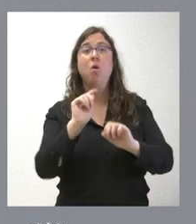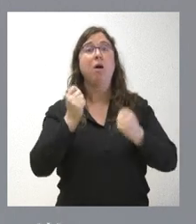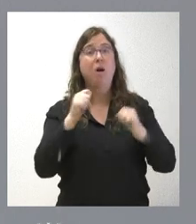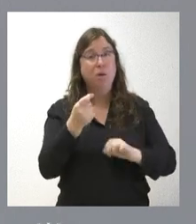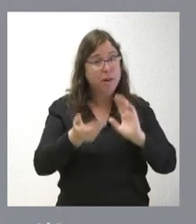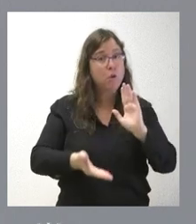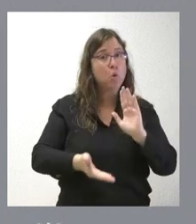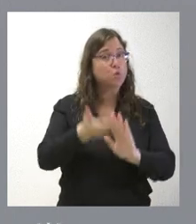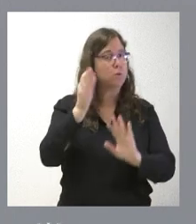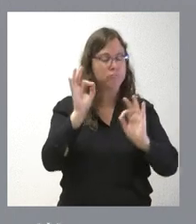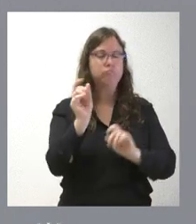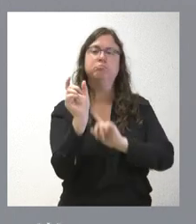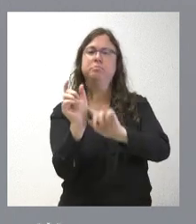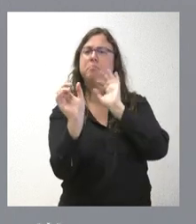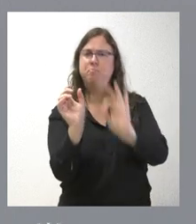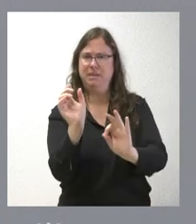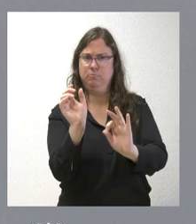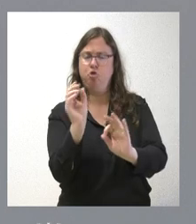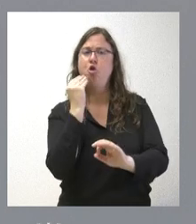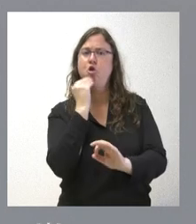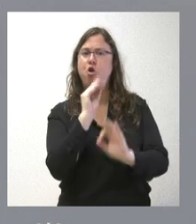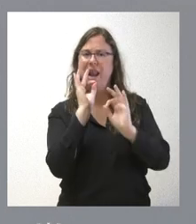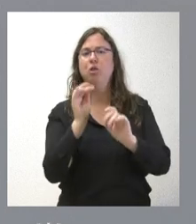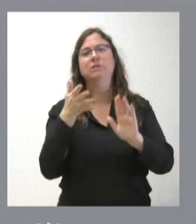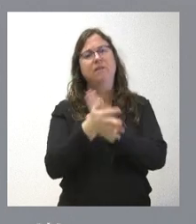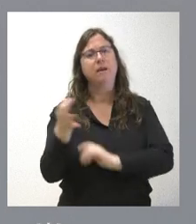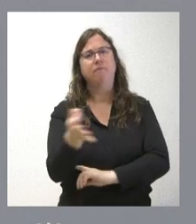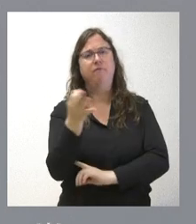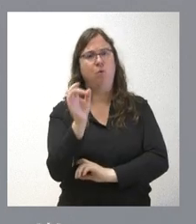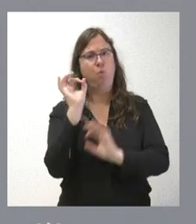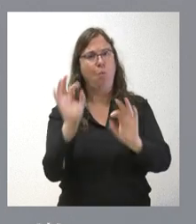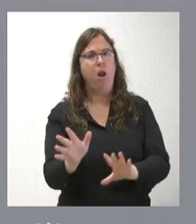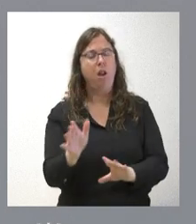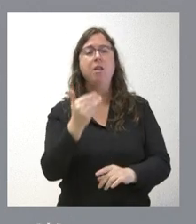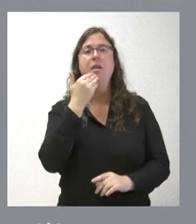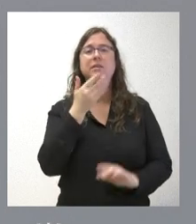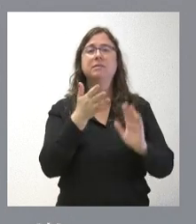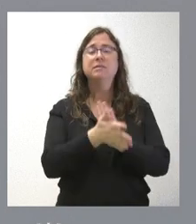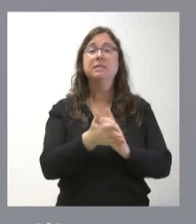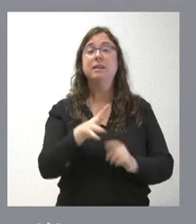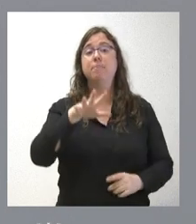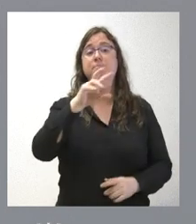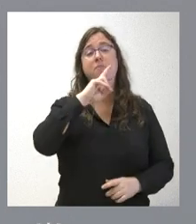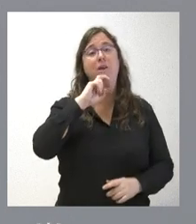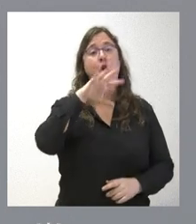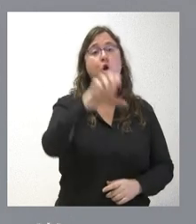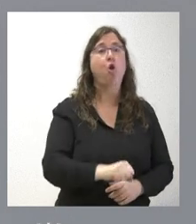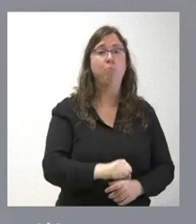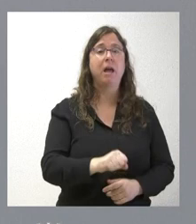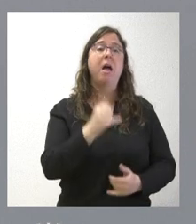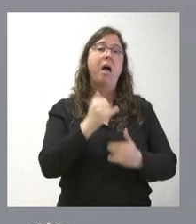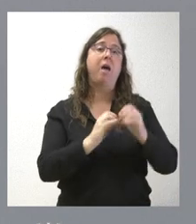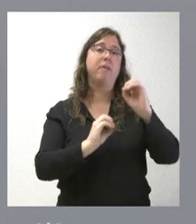el volumen de la tasa se ha congelado un año más y, por tanto, en términos de valor de compra, pues el valor de la tasa se ha reducido